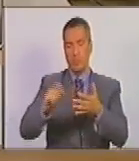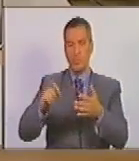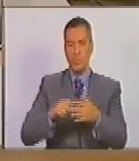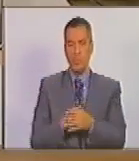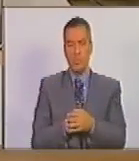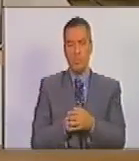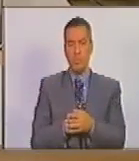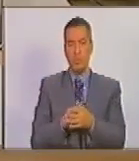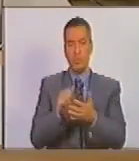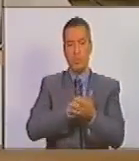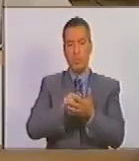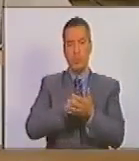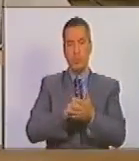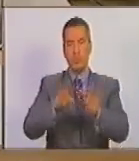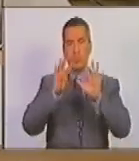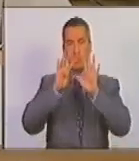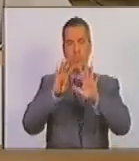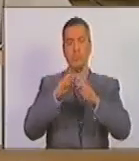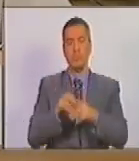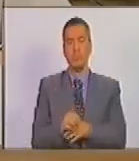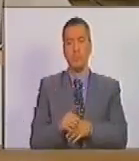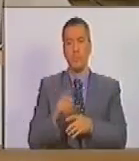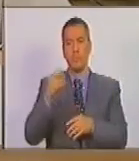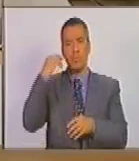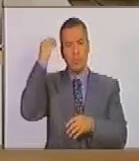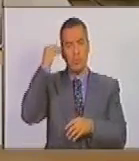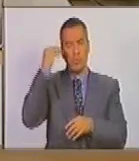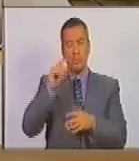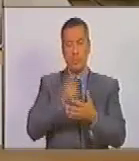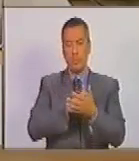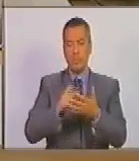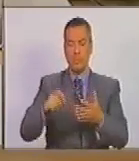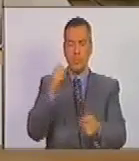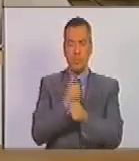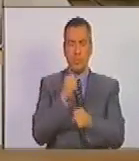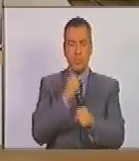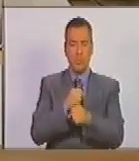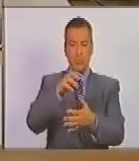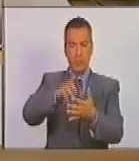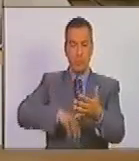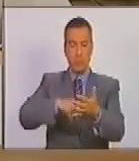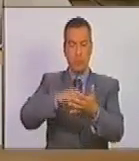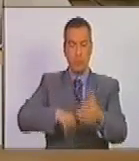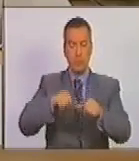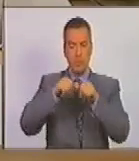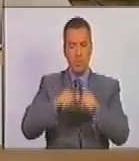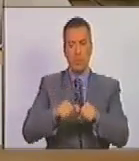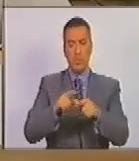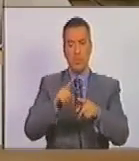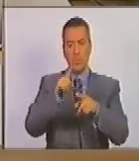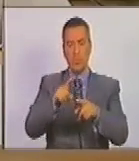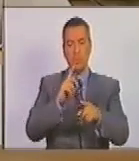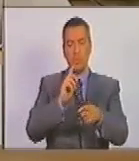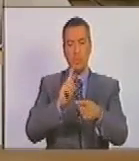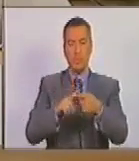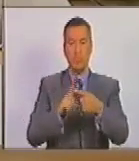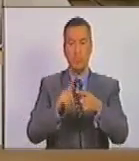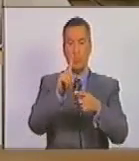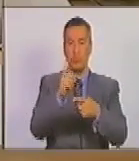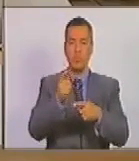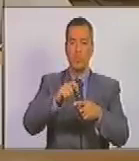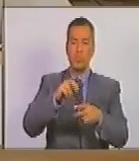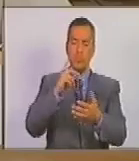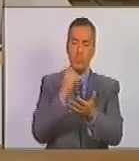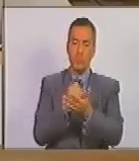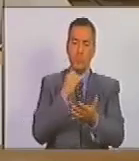siguientes términos. Artículo 9. Se considera contrato de trabajo agrícola permanente una vez transcurrido un mes de